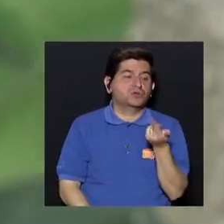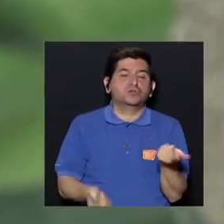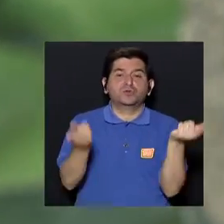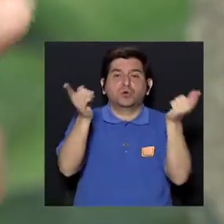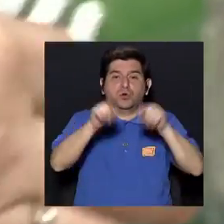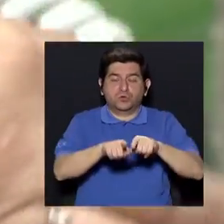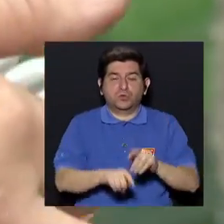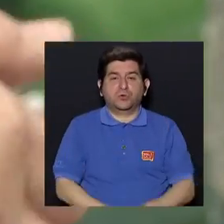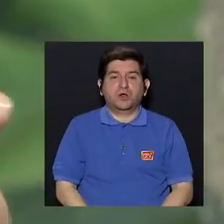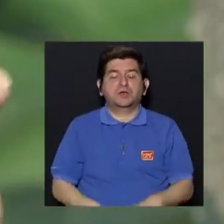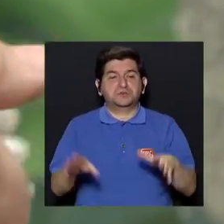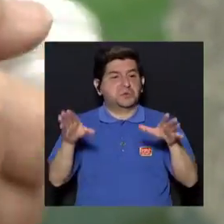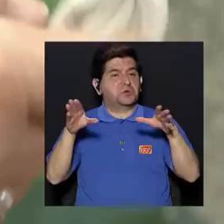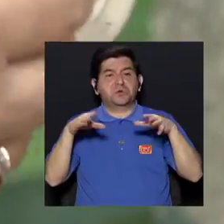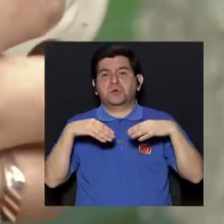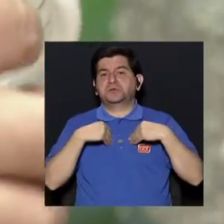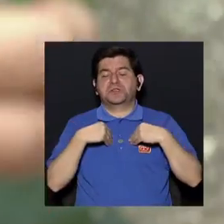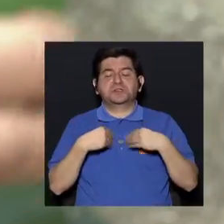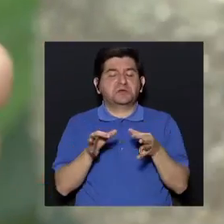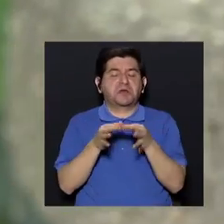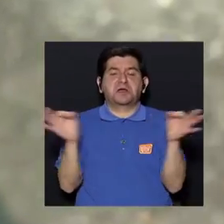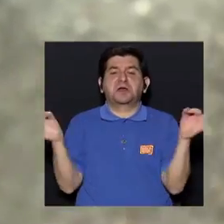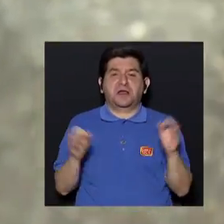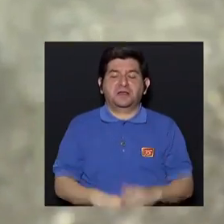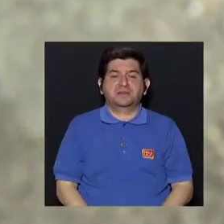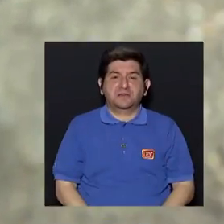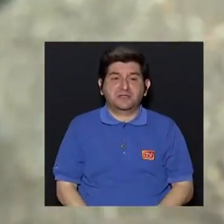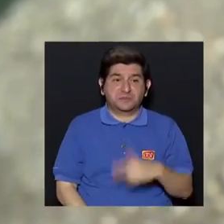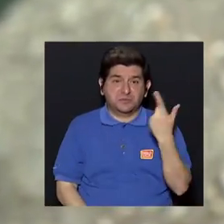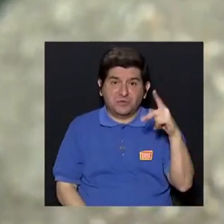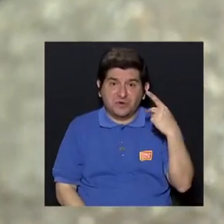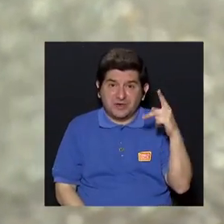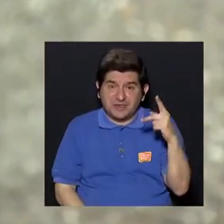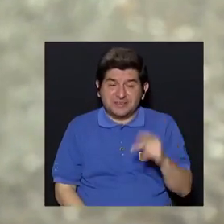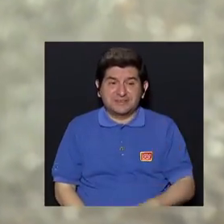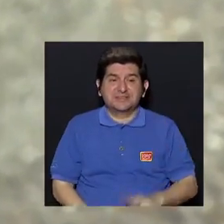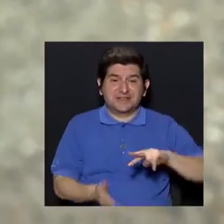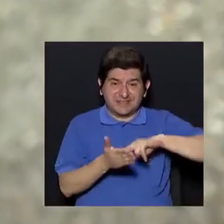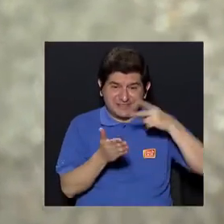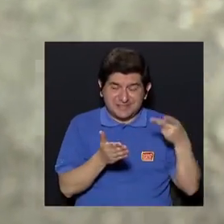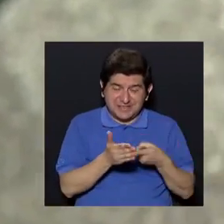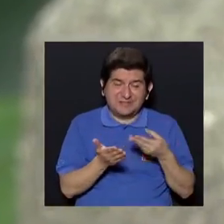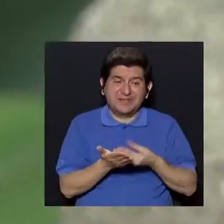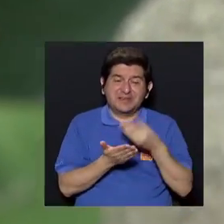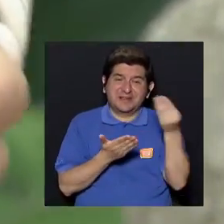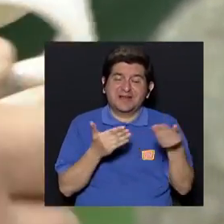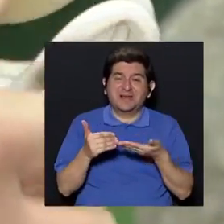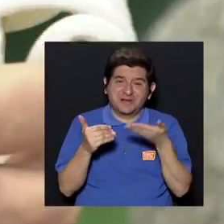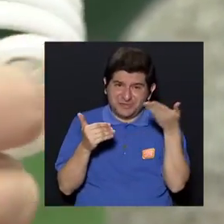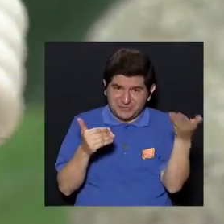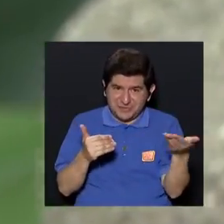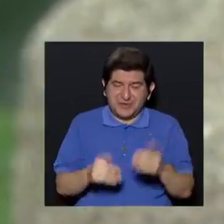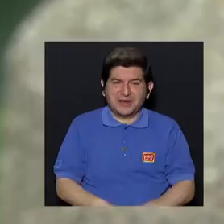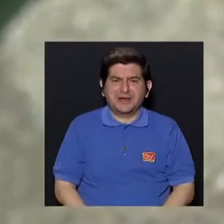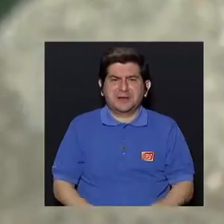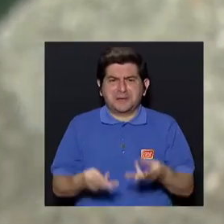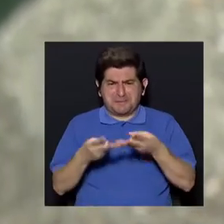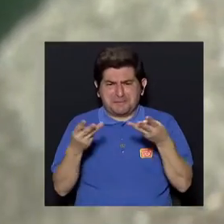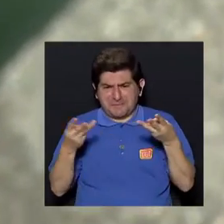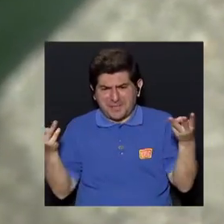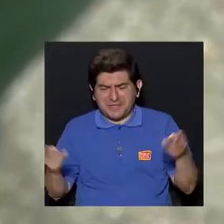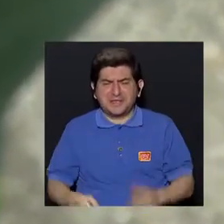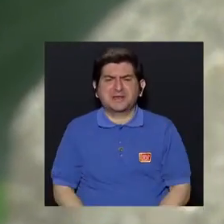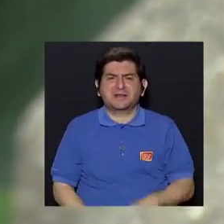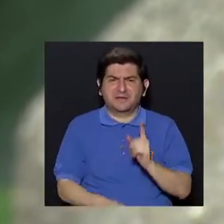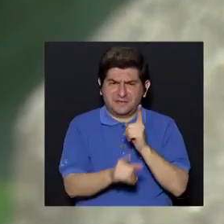casos que lo reciben de gratis porque a la hora que es peligroso ahí sí implica comprar cosas, ¿verdad?, insumos y